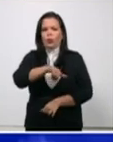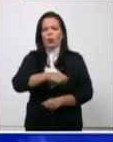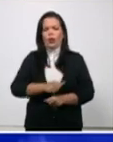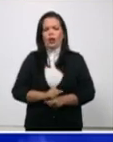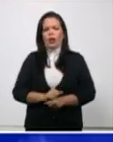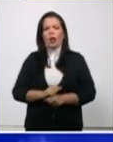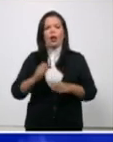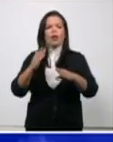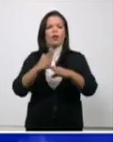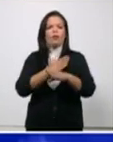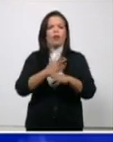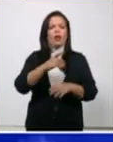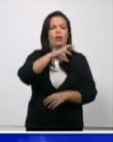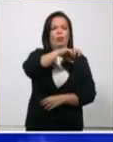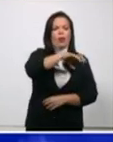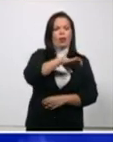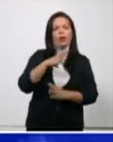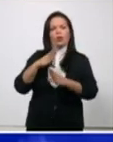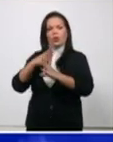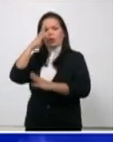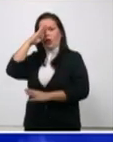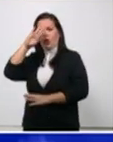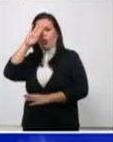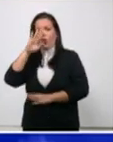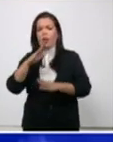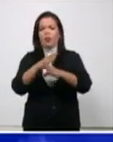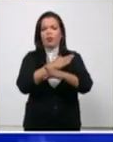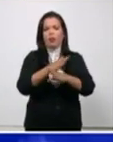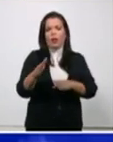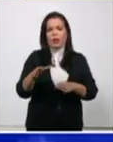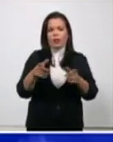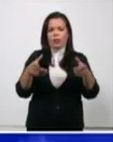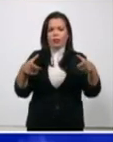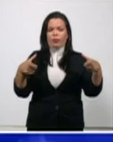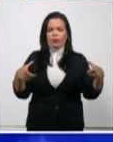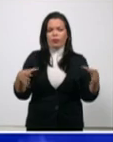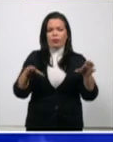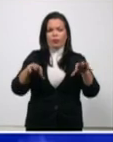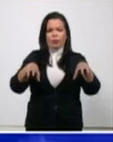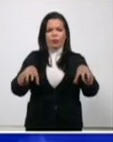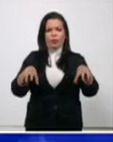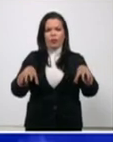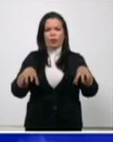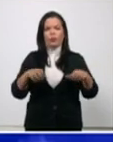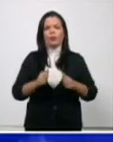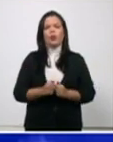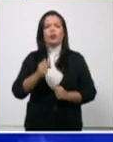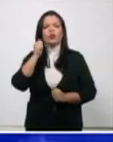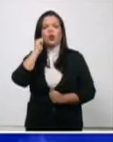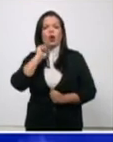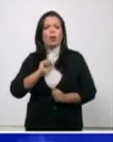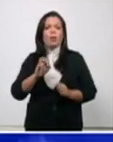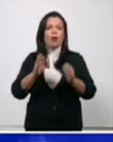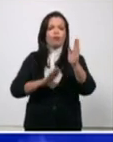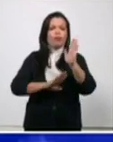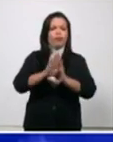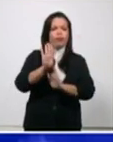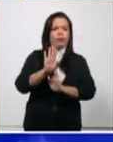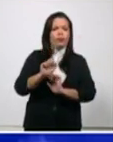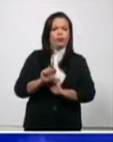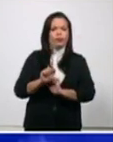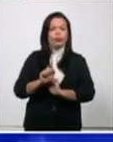Santiago de Cuba es la tercera tasa de incidencia más elevada de Cuba La Habana no se logra todavía